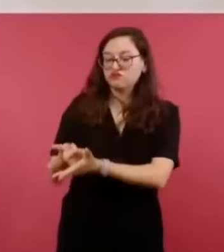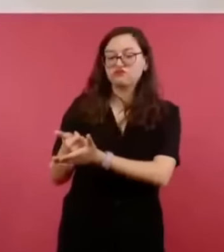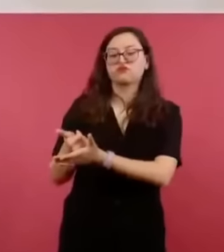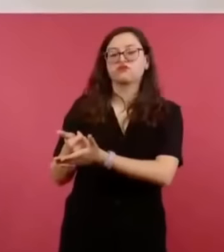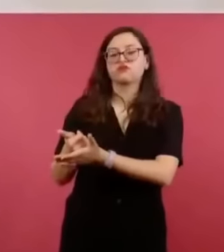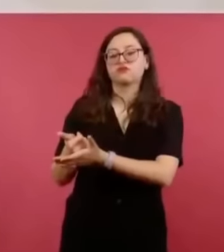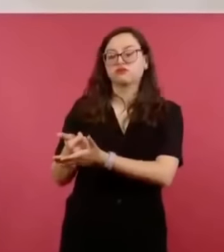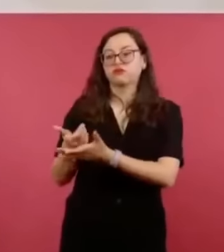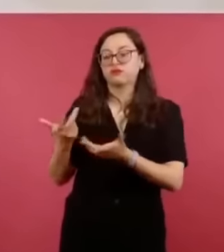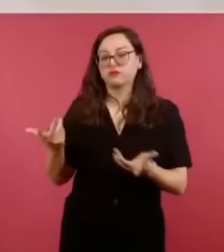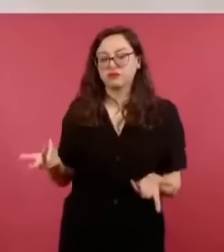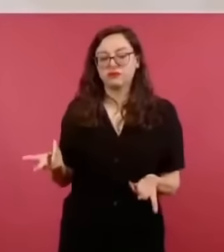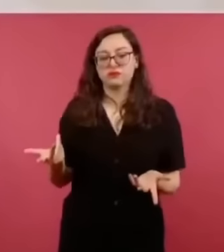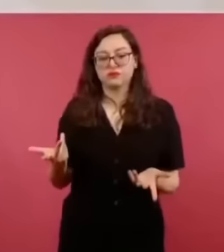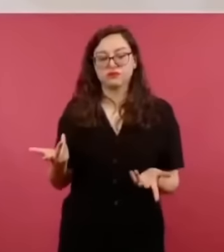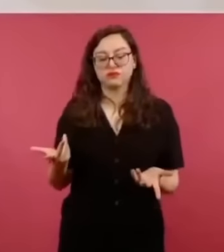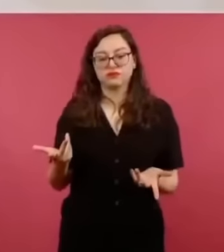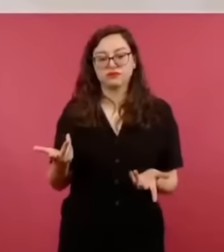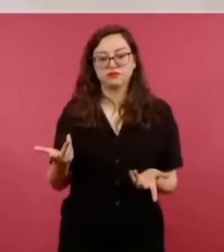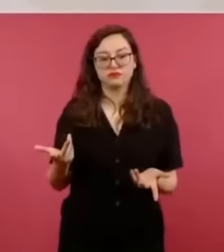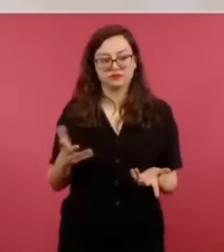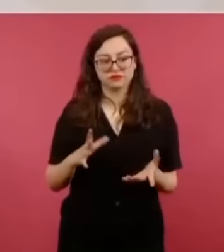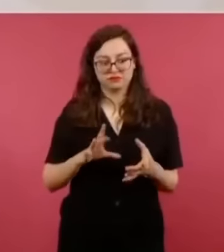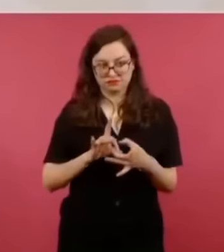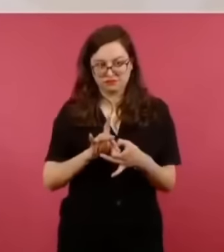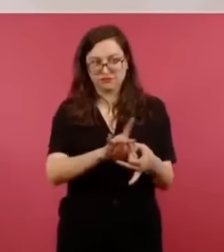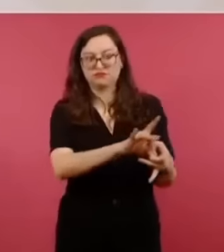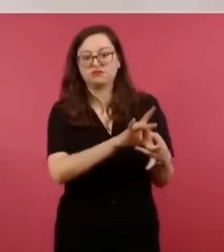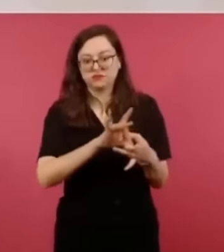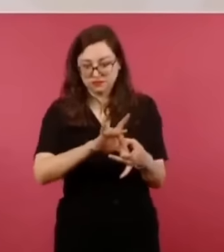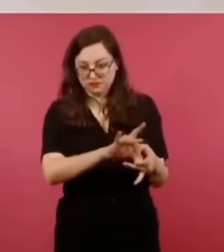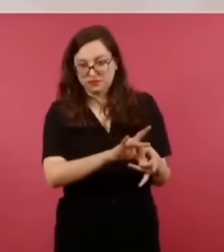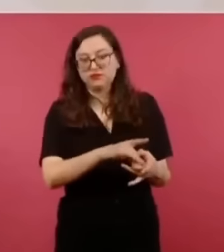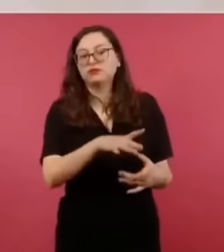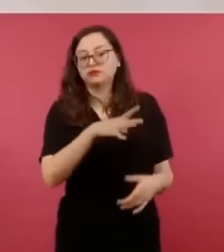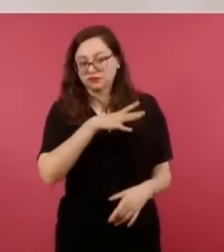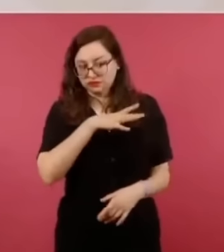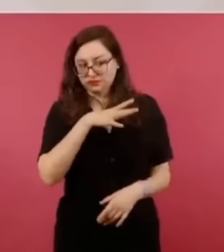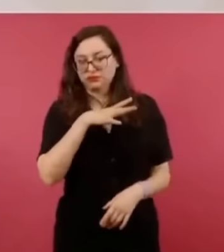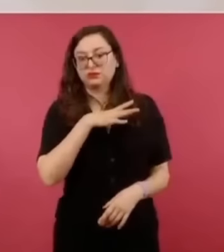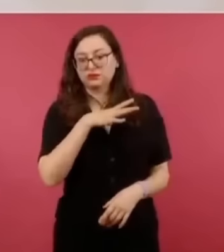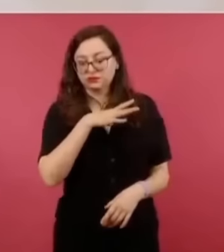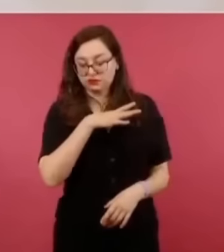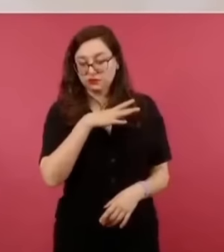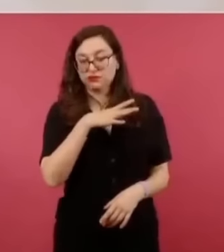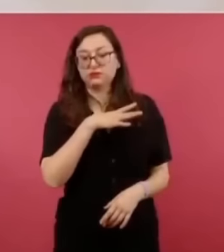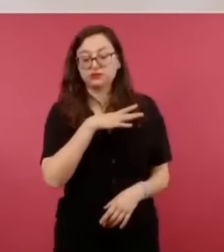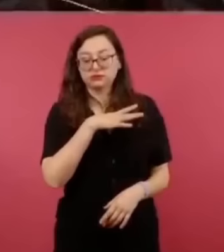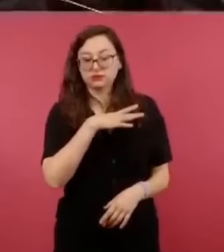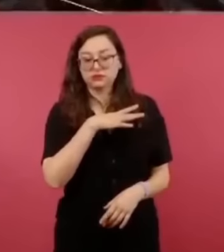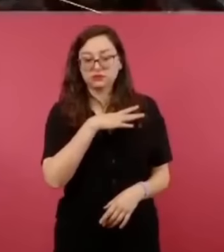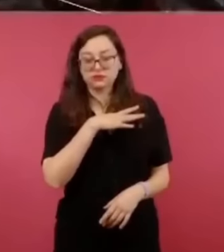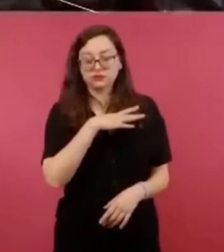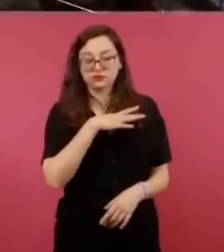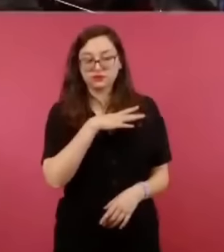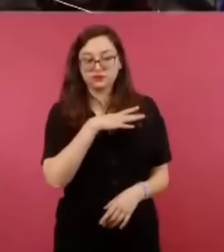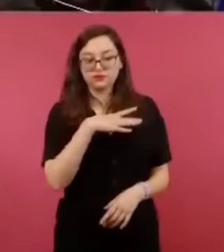de opresión, de injusticias ayudan